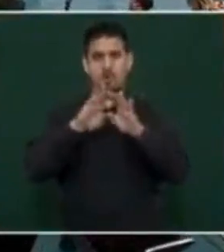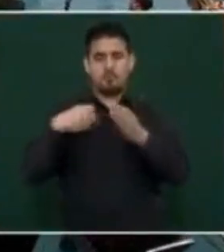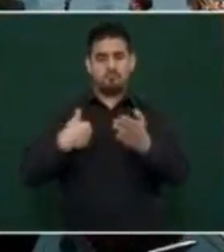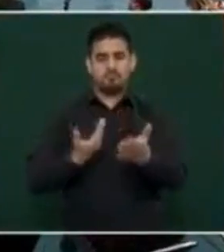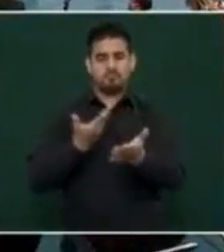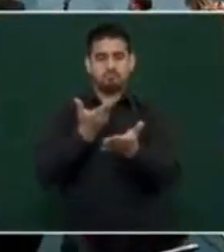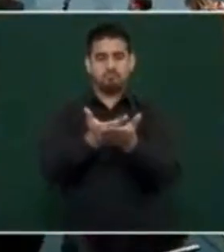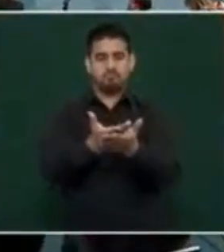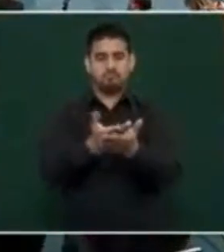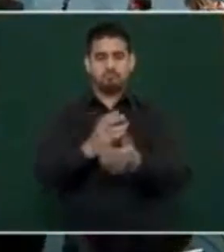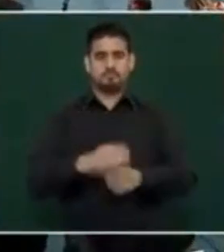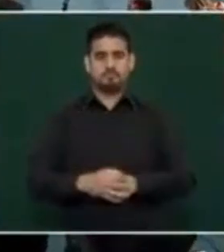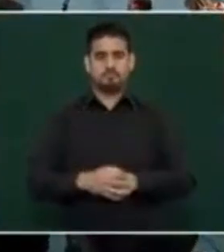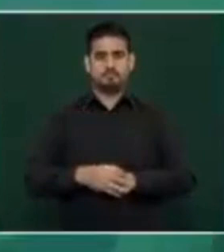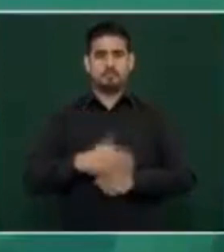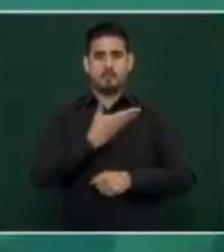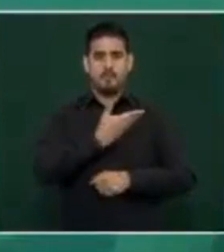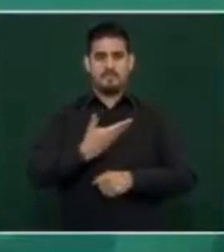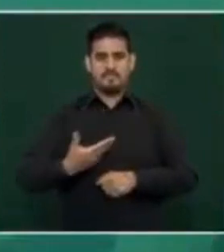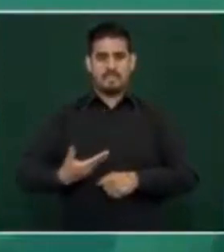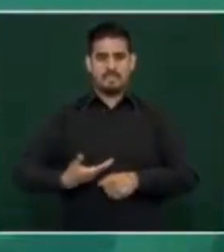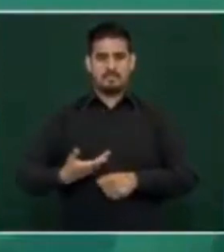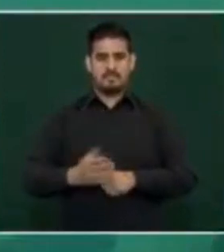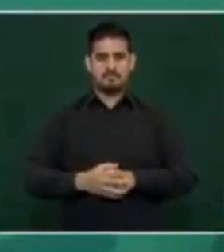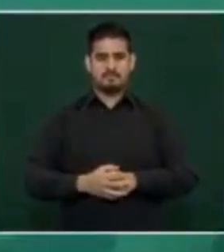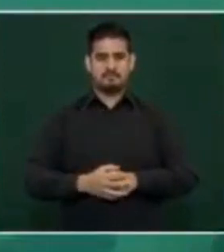la presidencia,